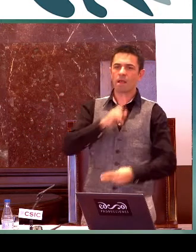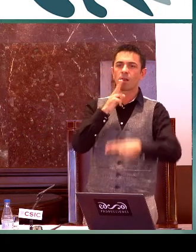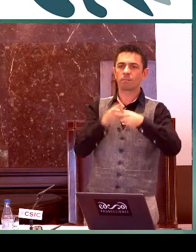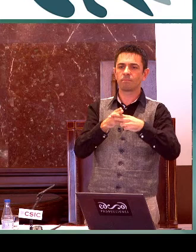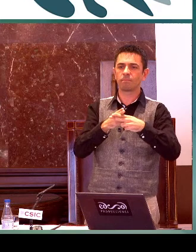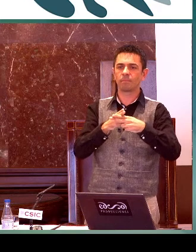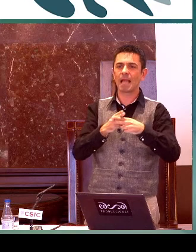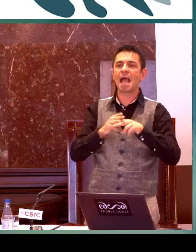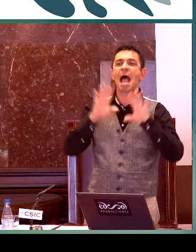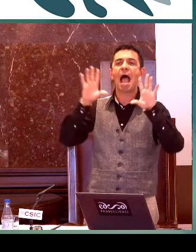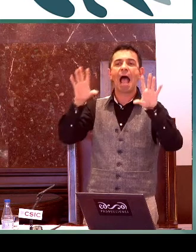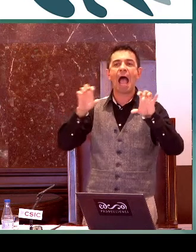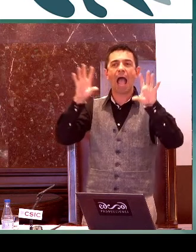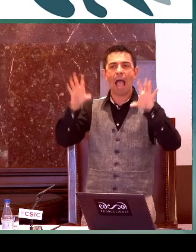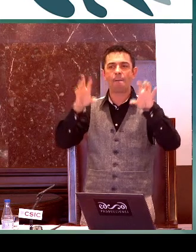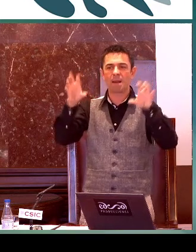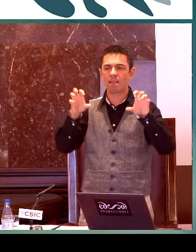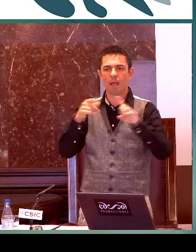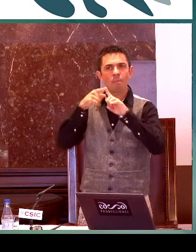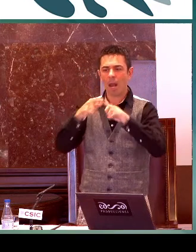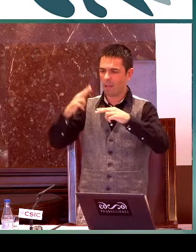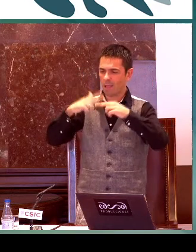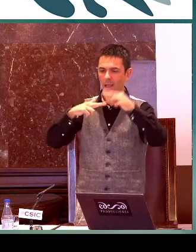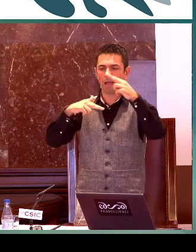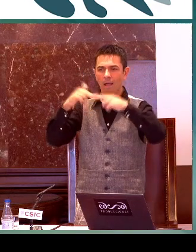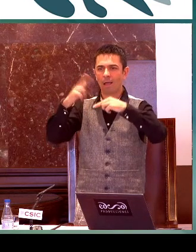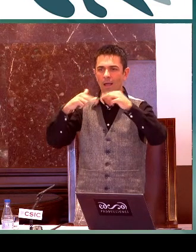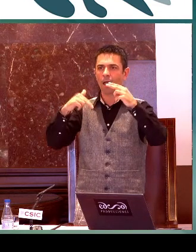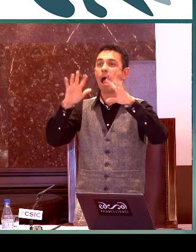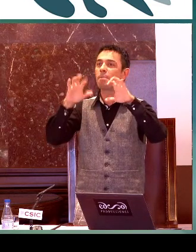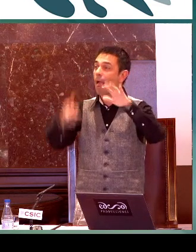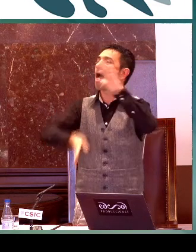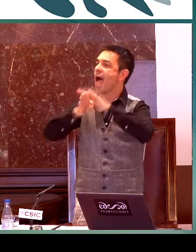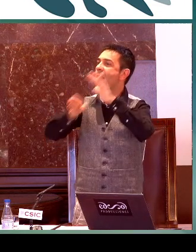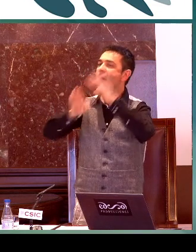competencia es la competencia que se denomina aprender a aprender.